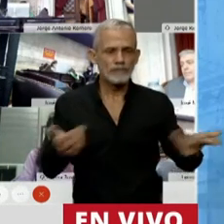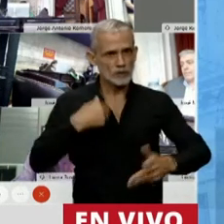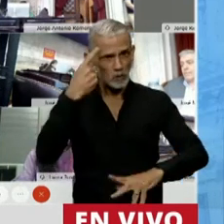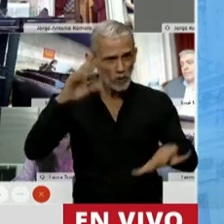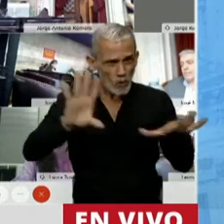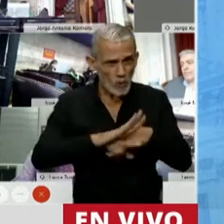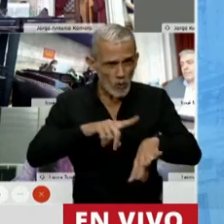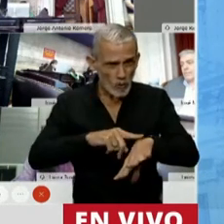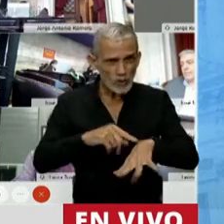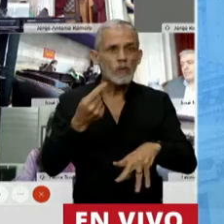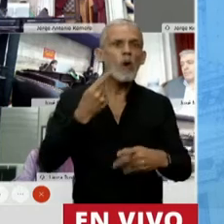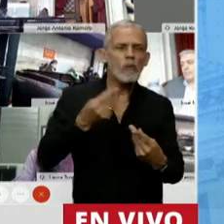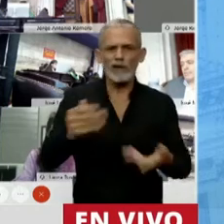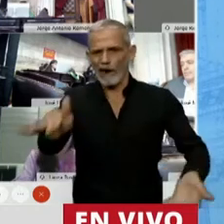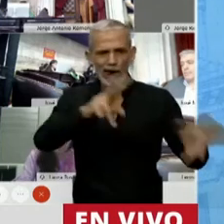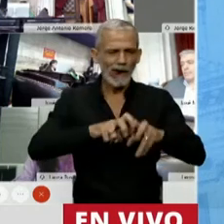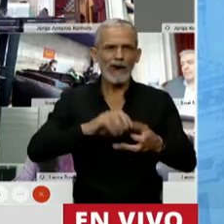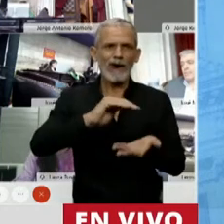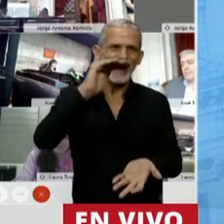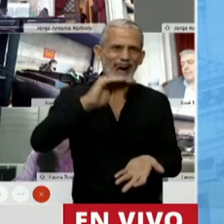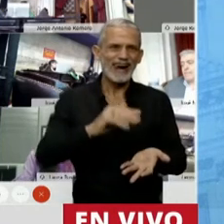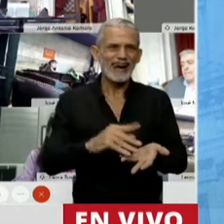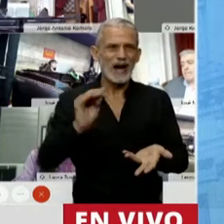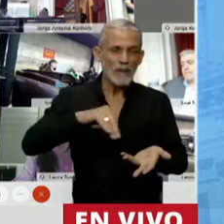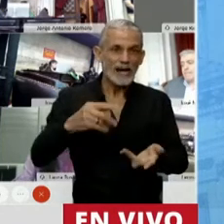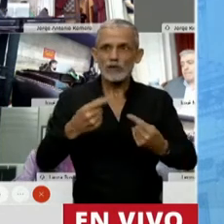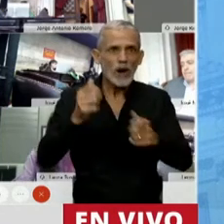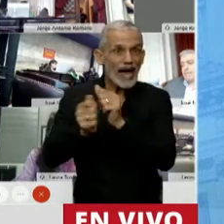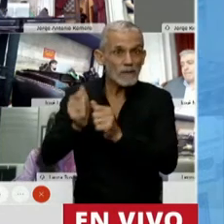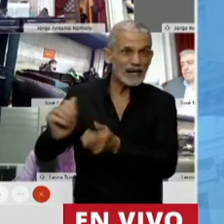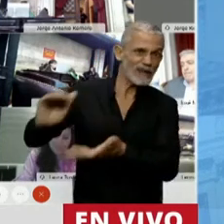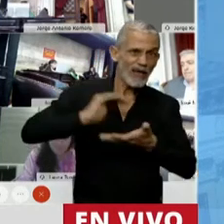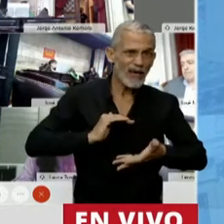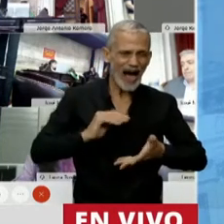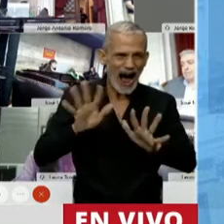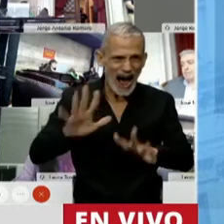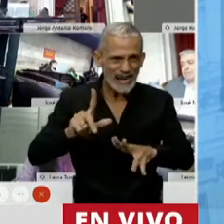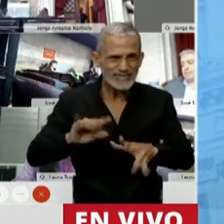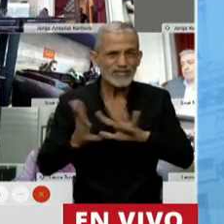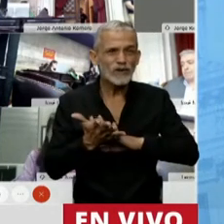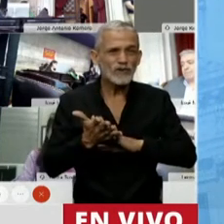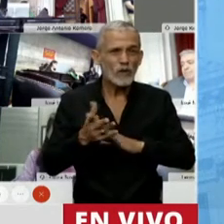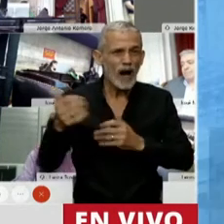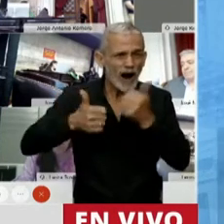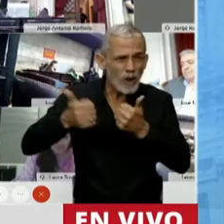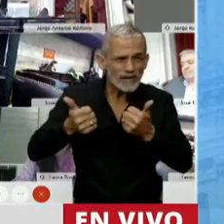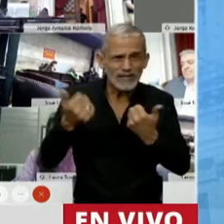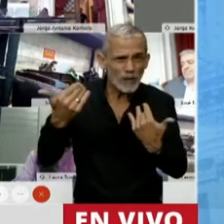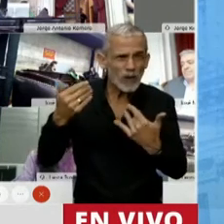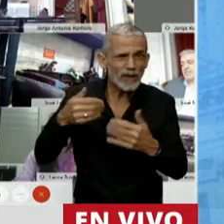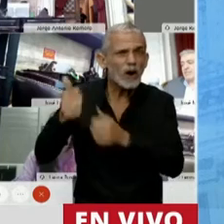oportuno pensar que se puede aumentar la recaudación y detraer más recursos de las empresas justo cuando está en juego su competitividad y